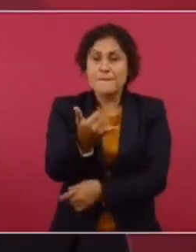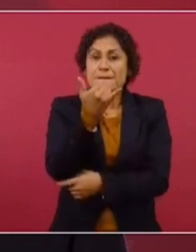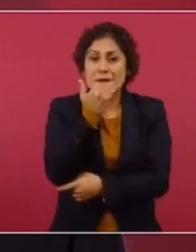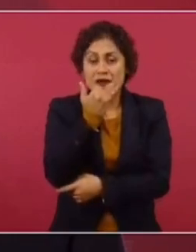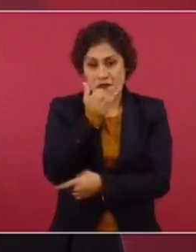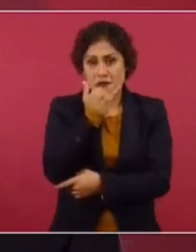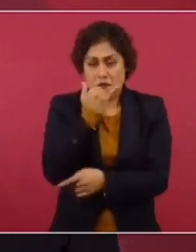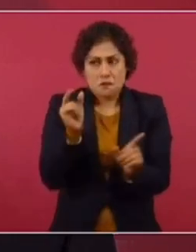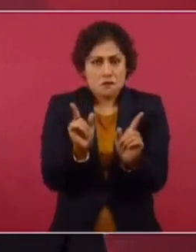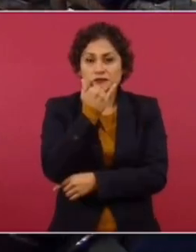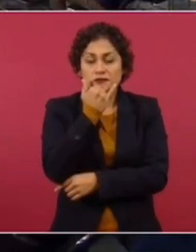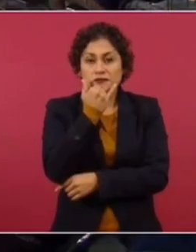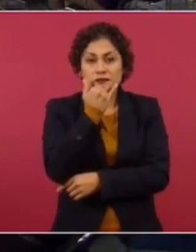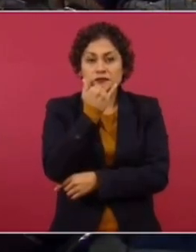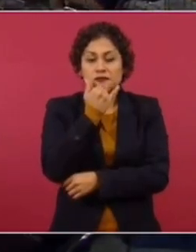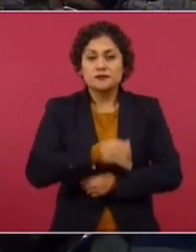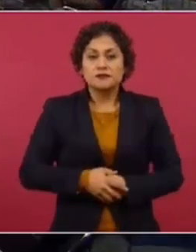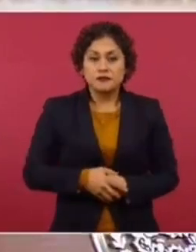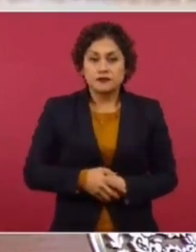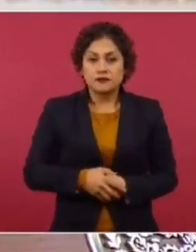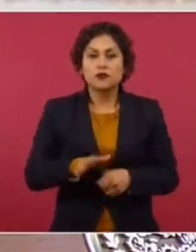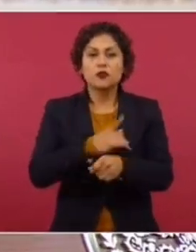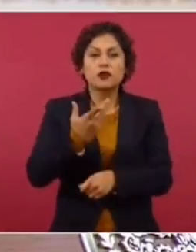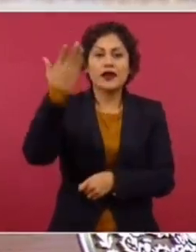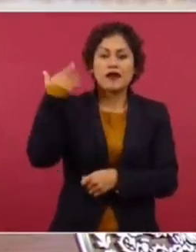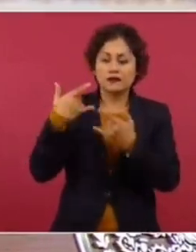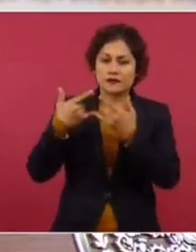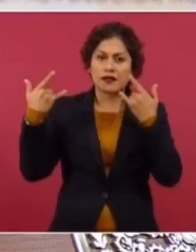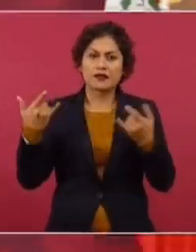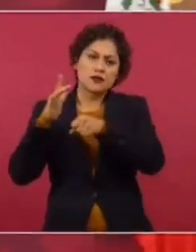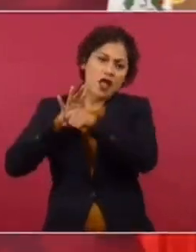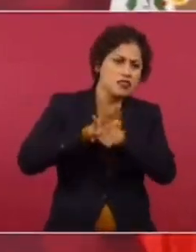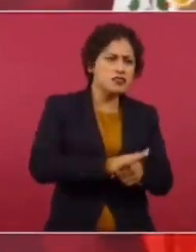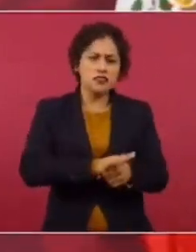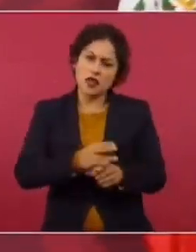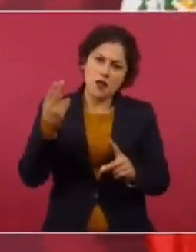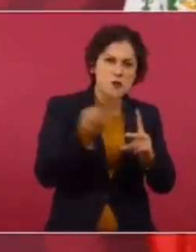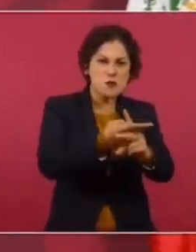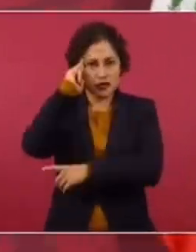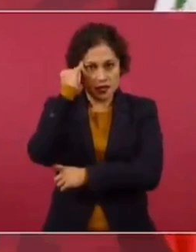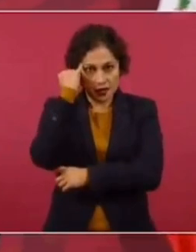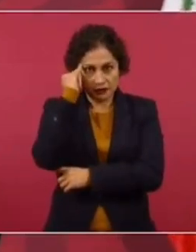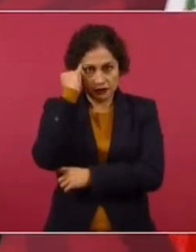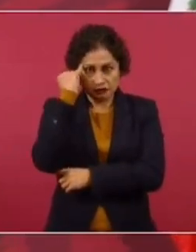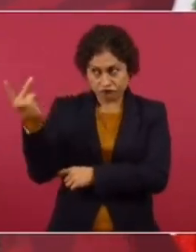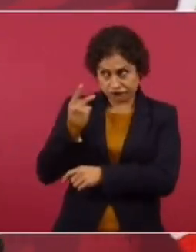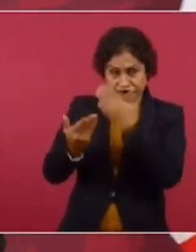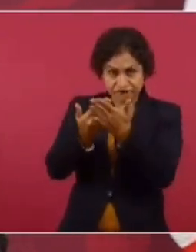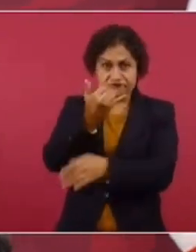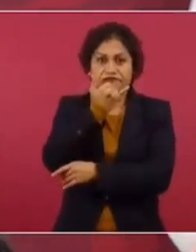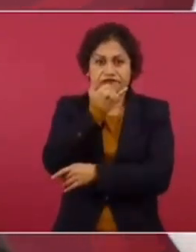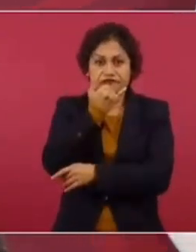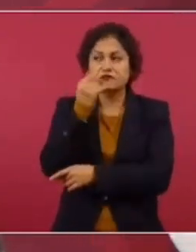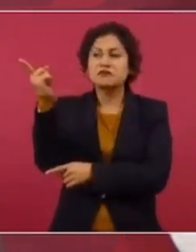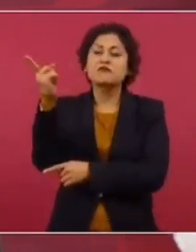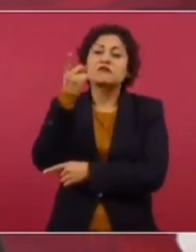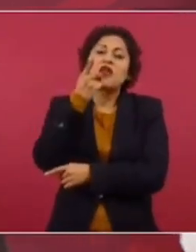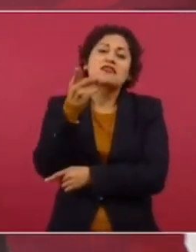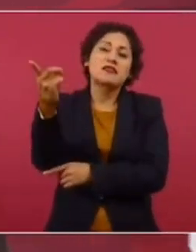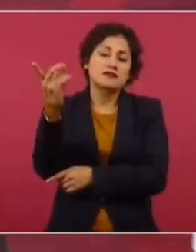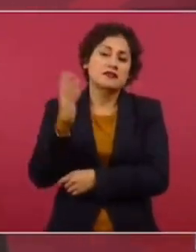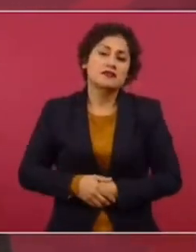disculpas por el exterminio, la represión, los asesinatos a los pueblos originarios. Salen con que tenemos